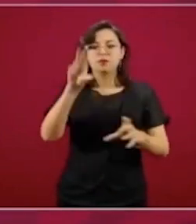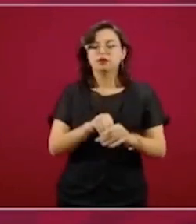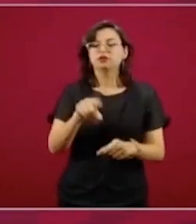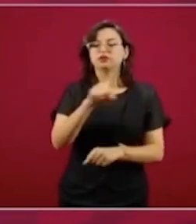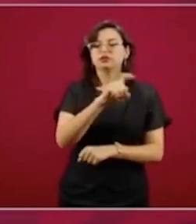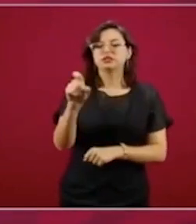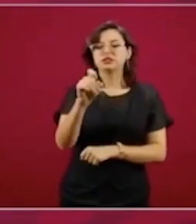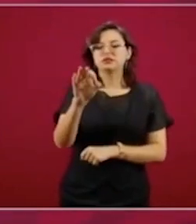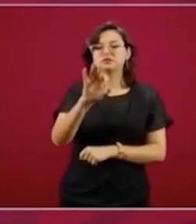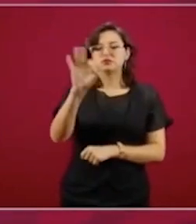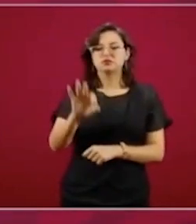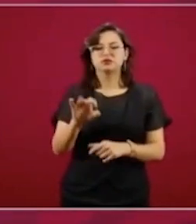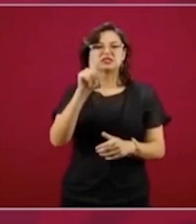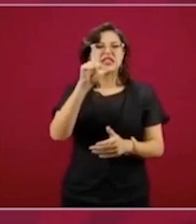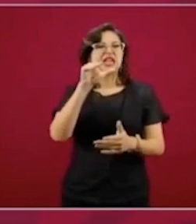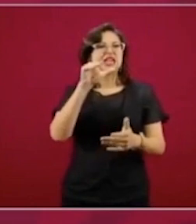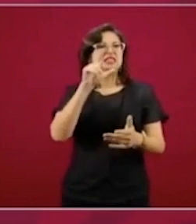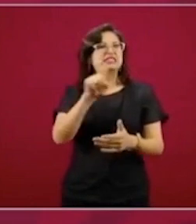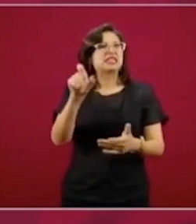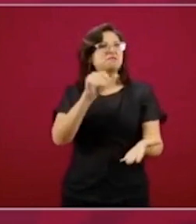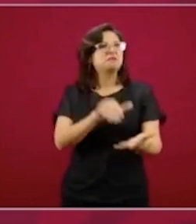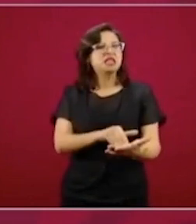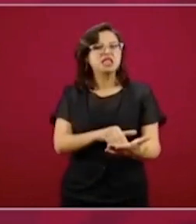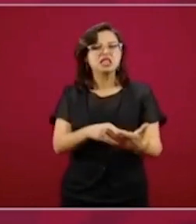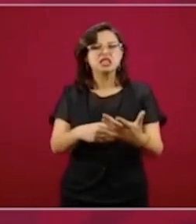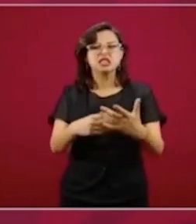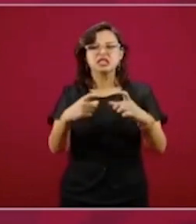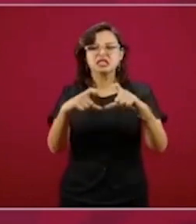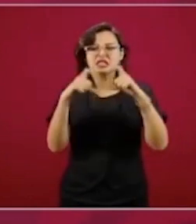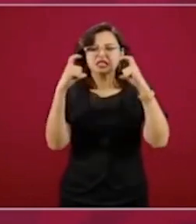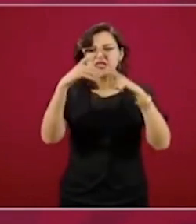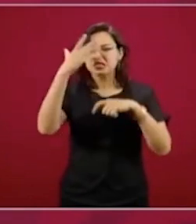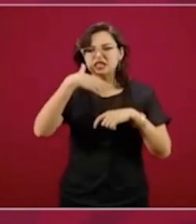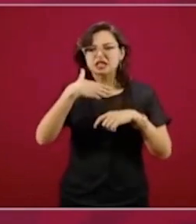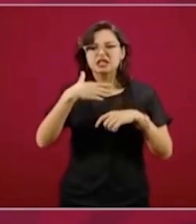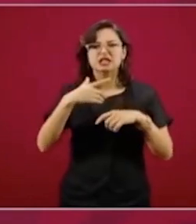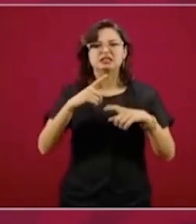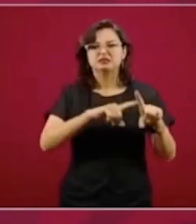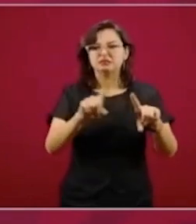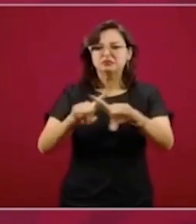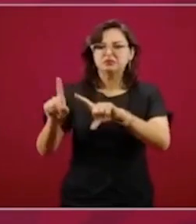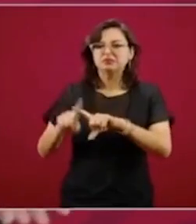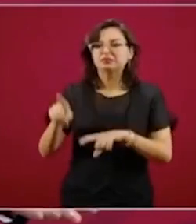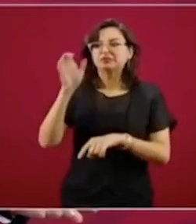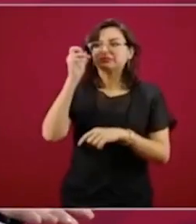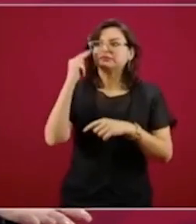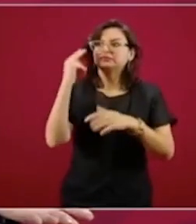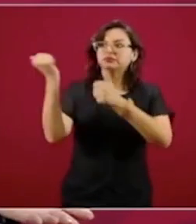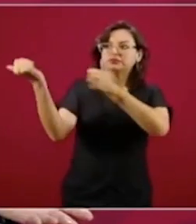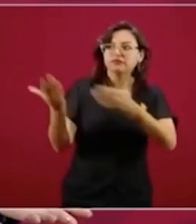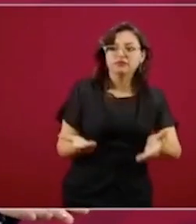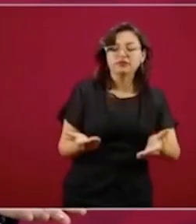creo que 100 mil de China, pero